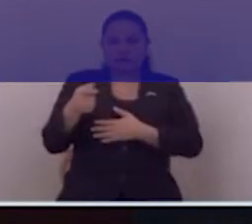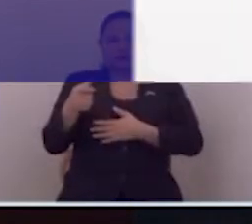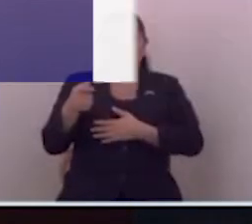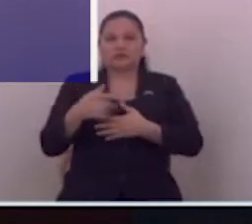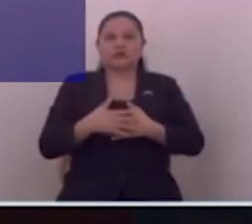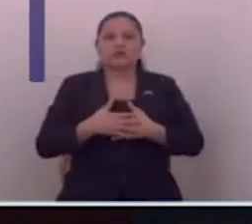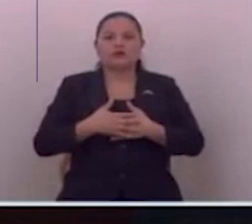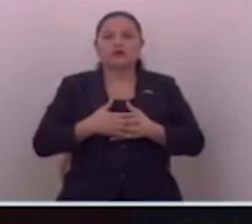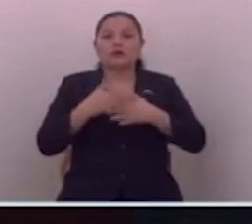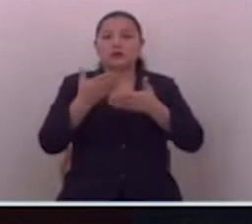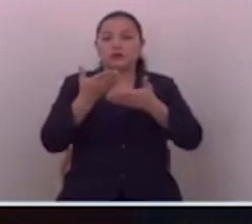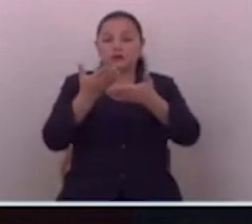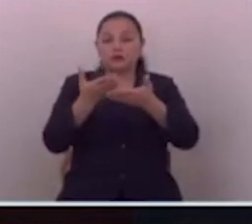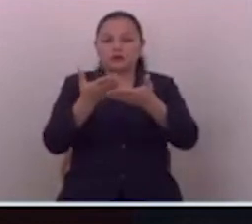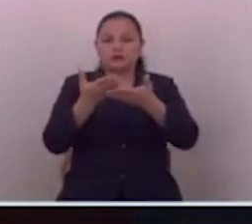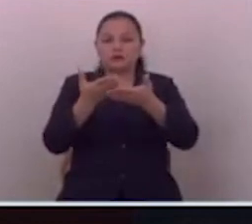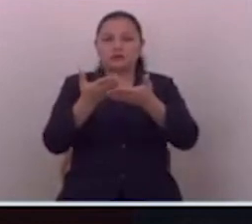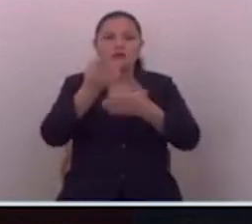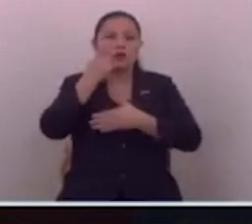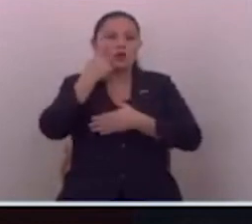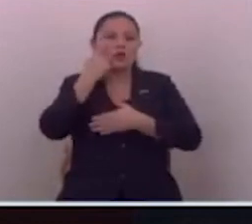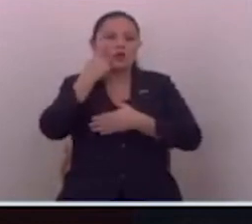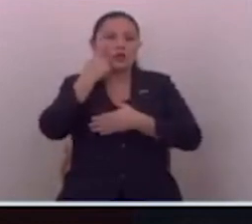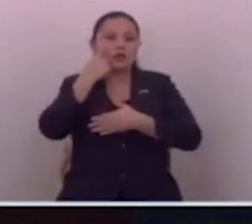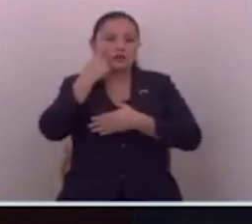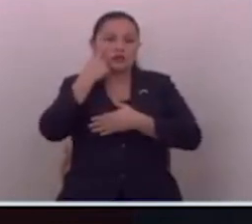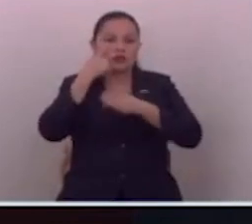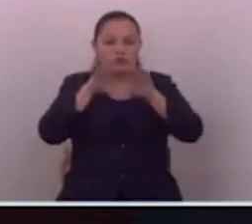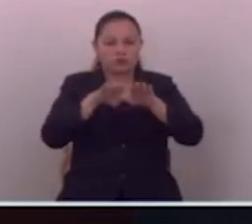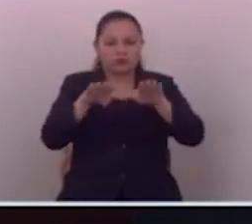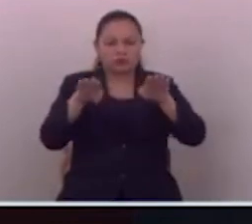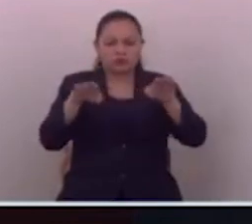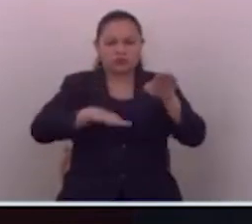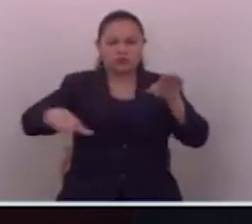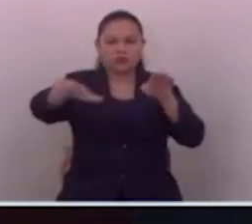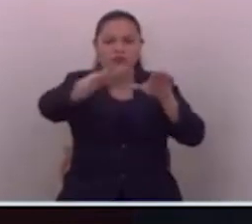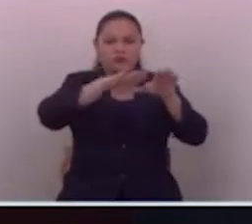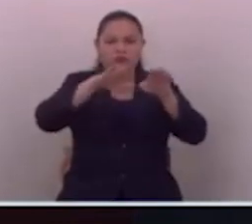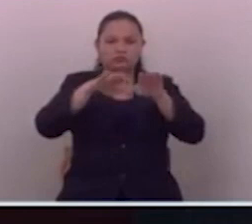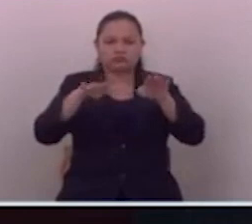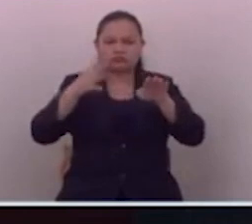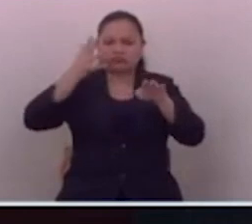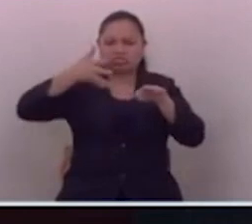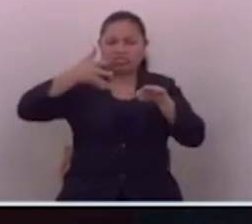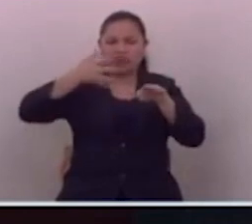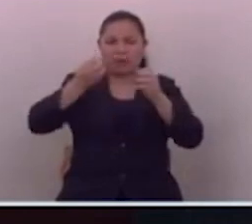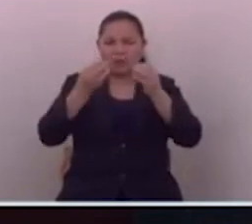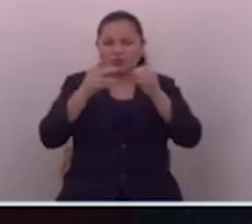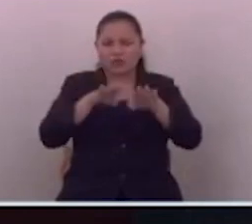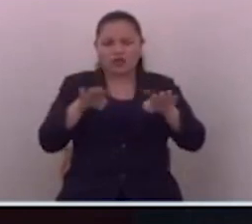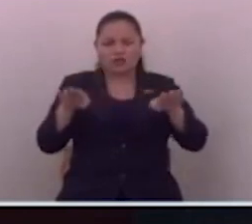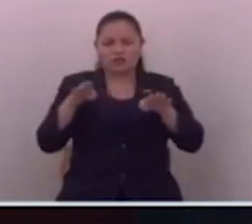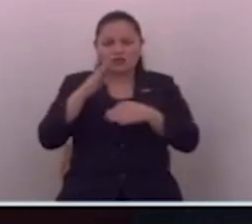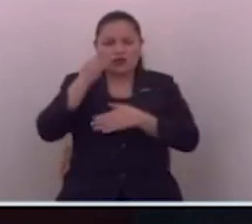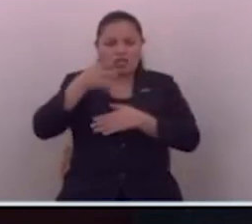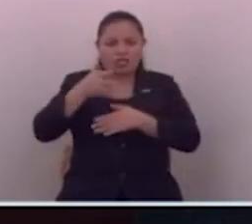cuidando, mejor dicho, estos lugares donde se almacenan estas grandes cantidades de vehículos.